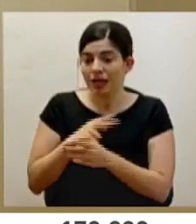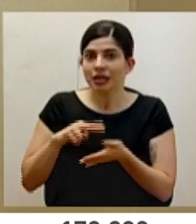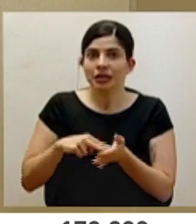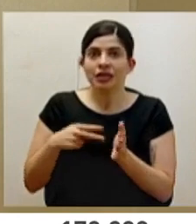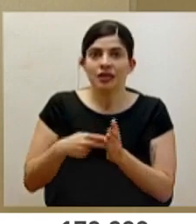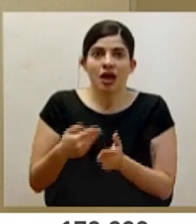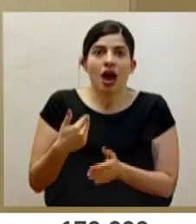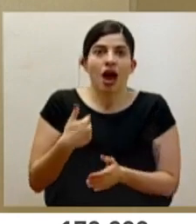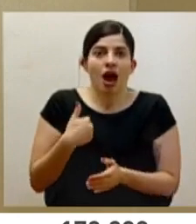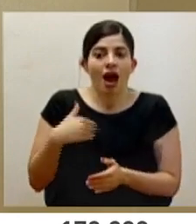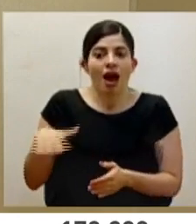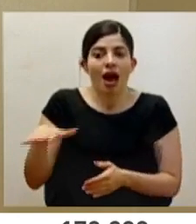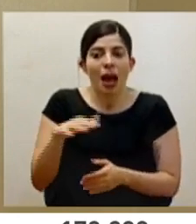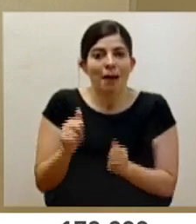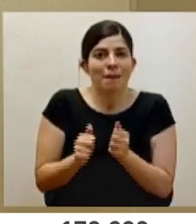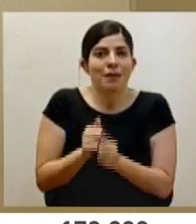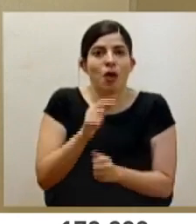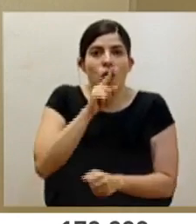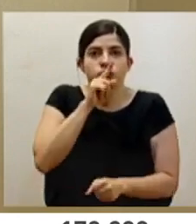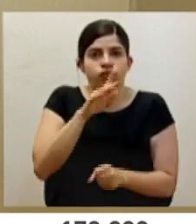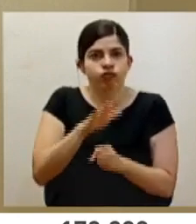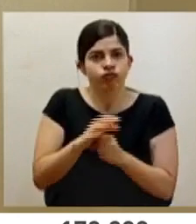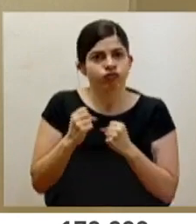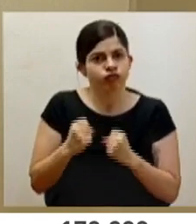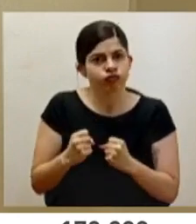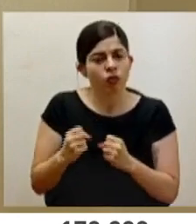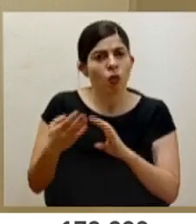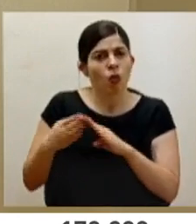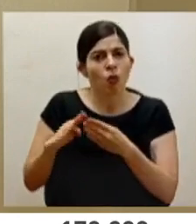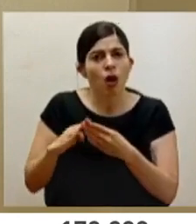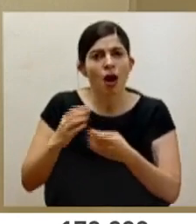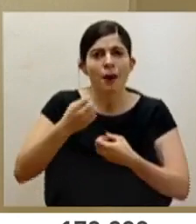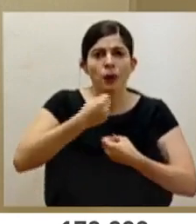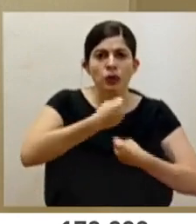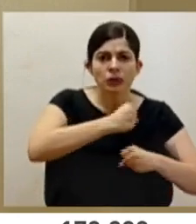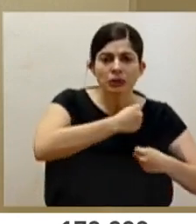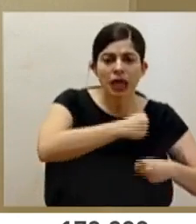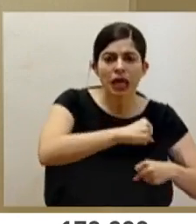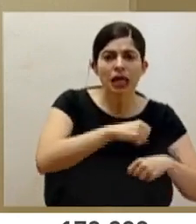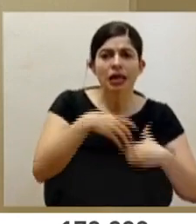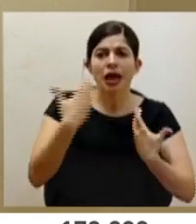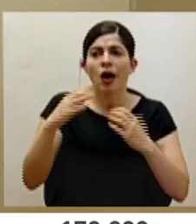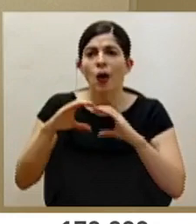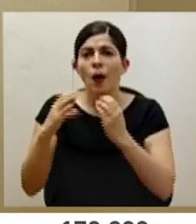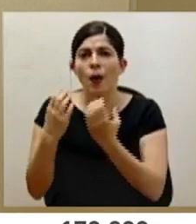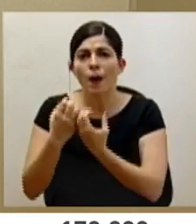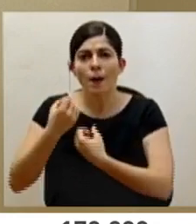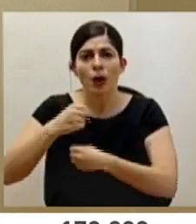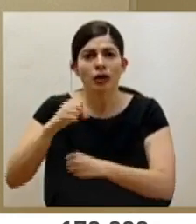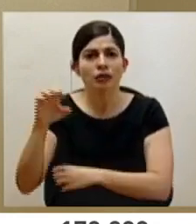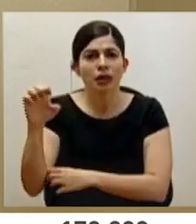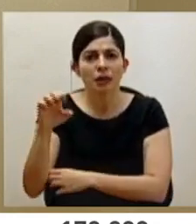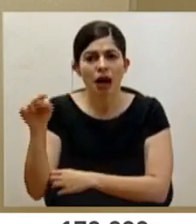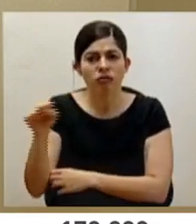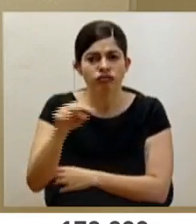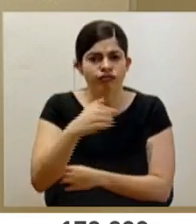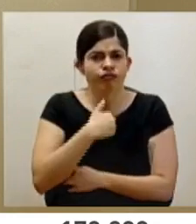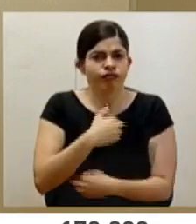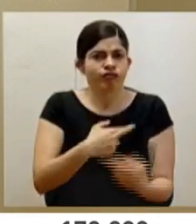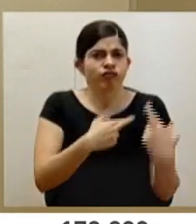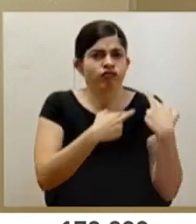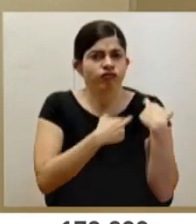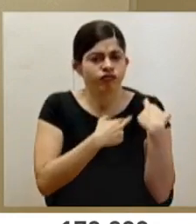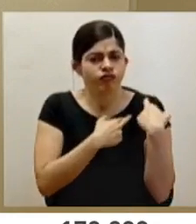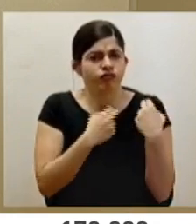tenemos un compromiso fuerte desde las comunidades, desde las municipalidades, desde los comités municipales de emergencia y también